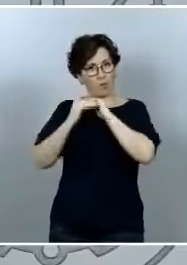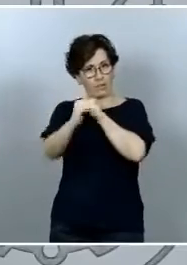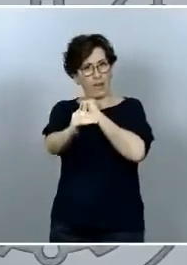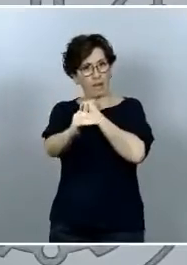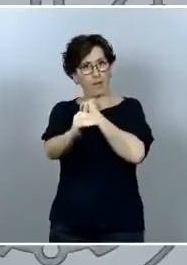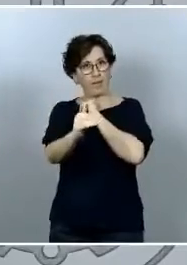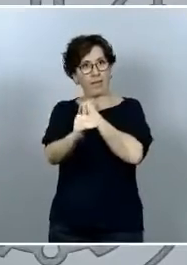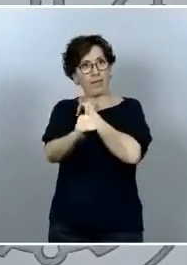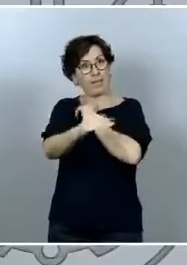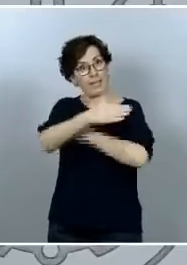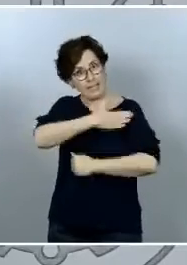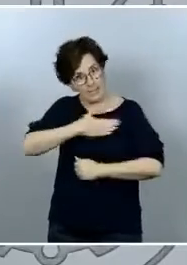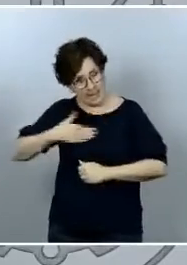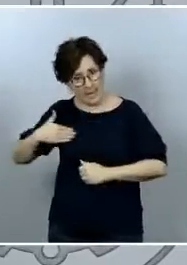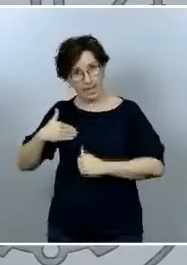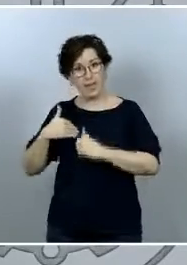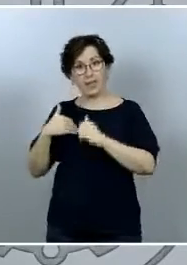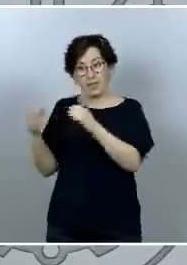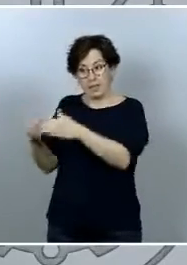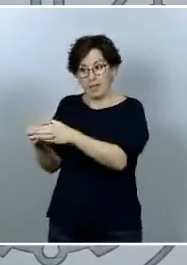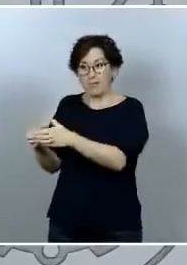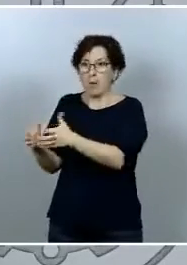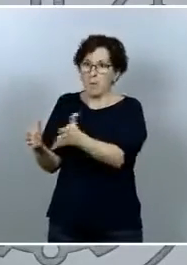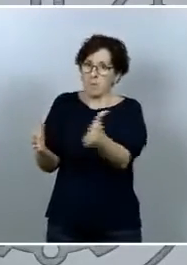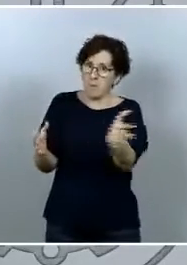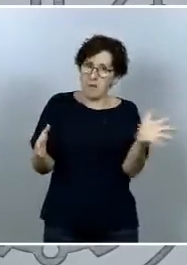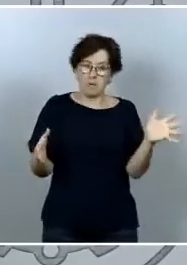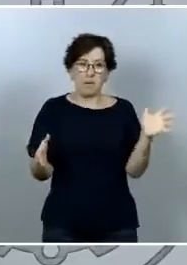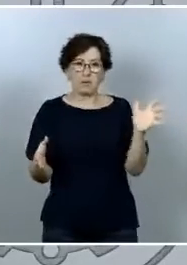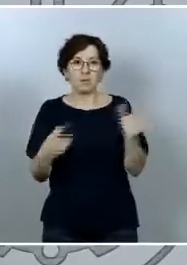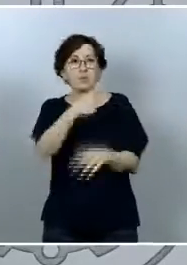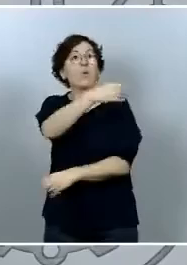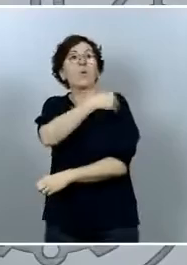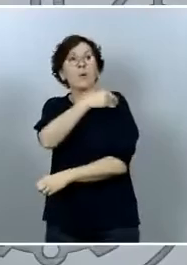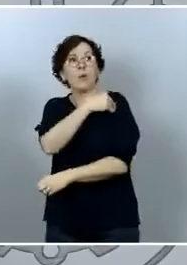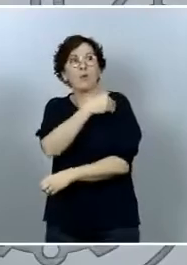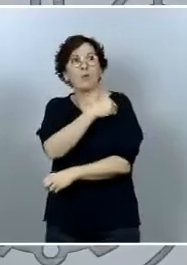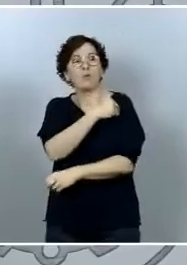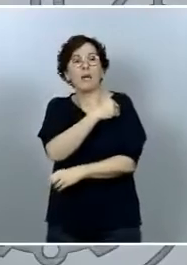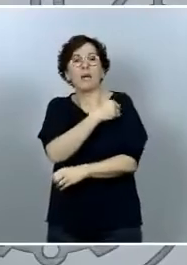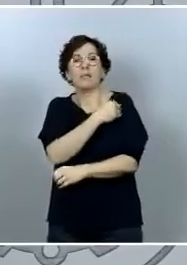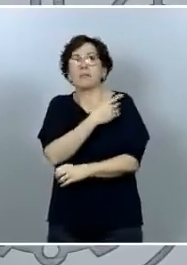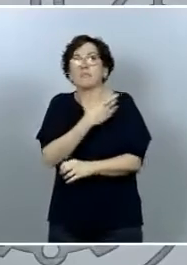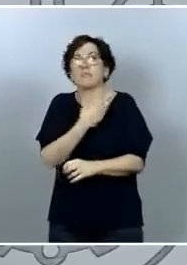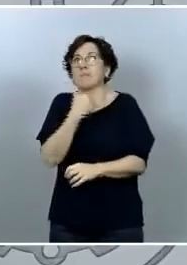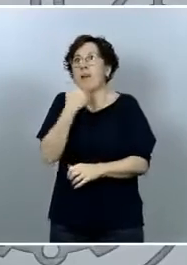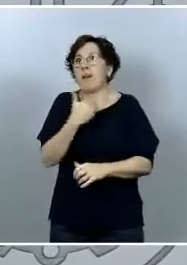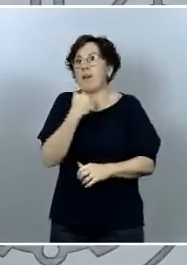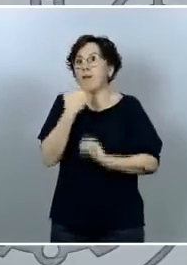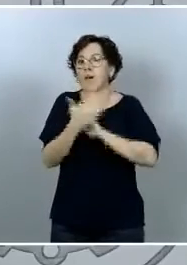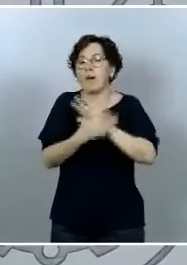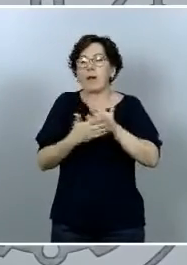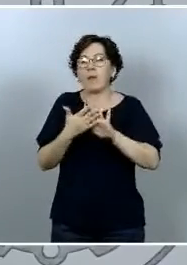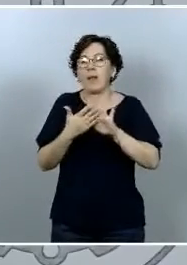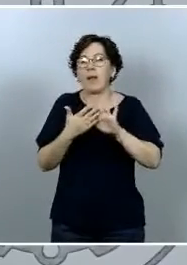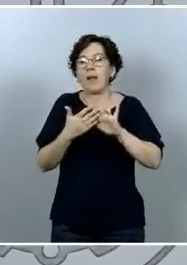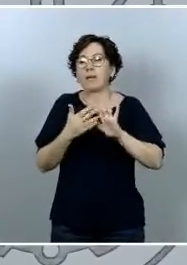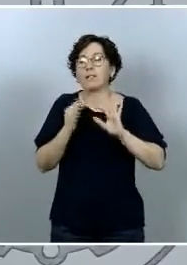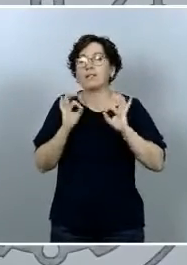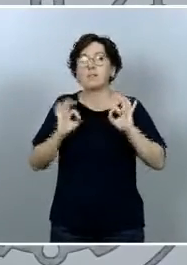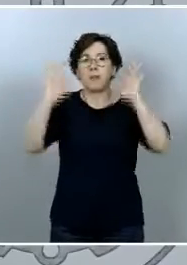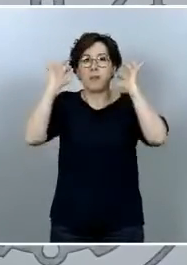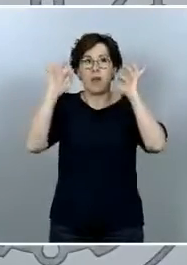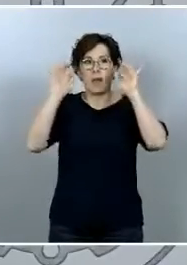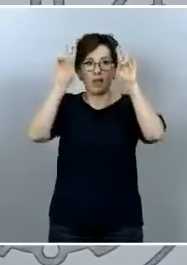ampliar también esas mayorías y usted me preguntaba por algo que me es de especial impacto como son los presupuestos